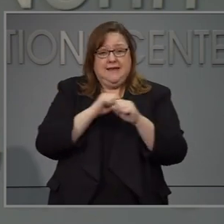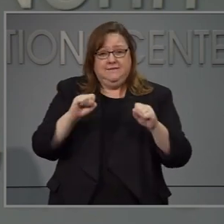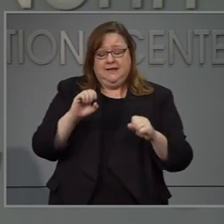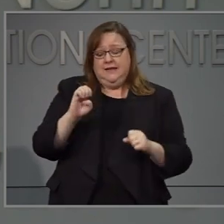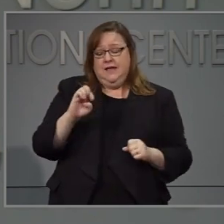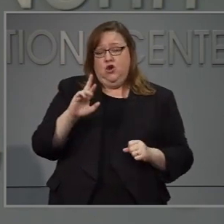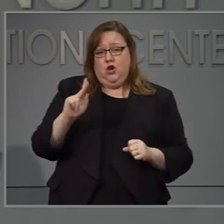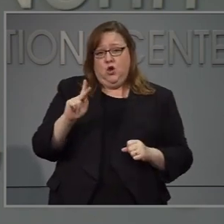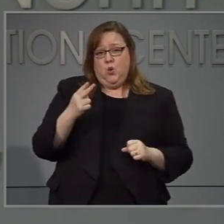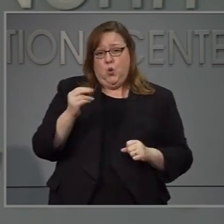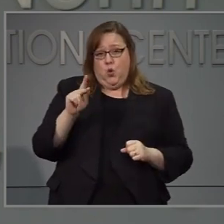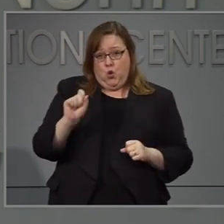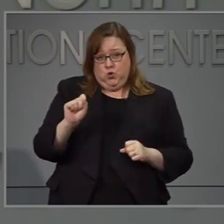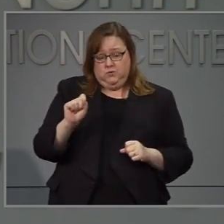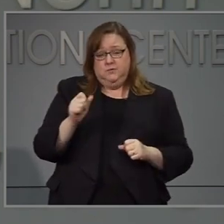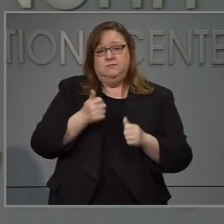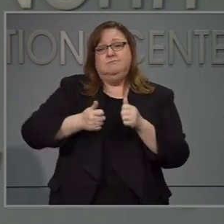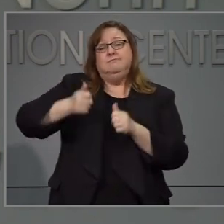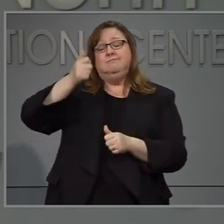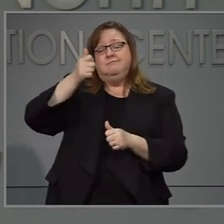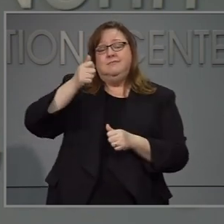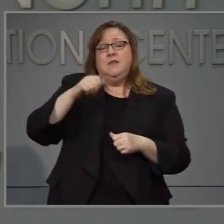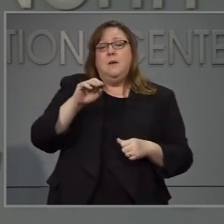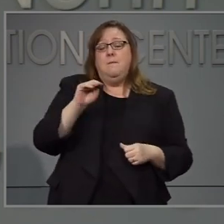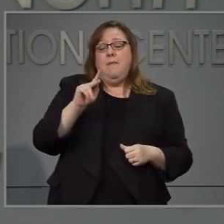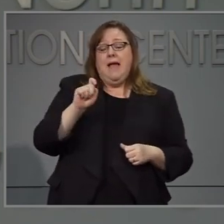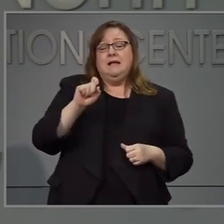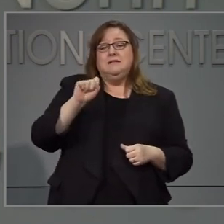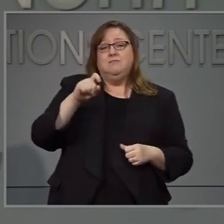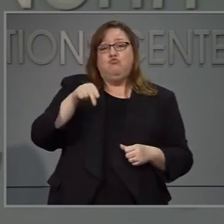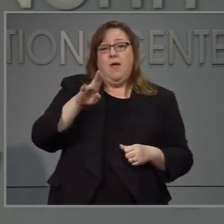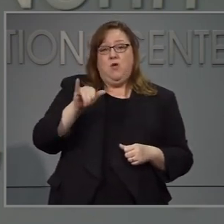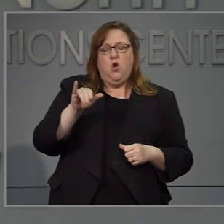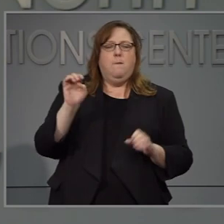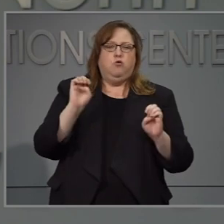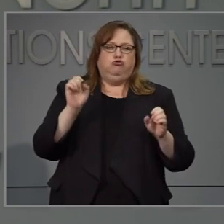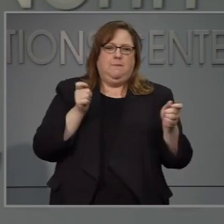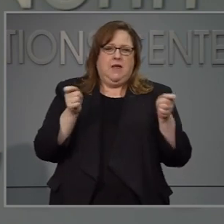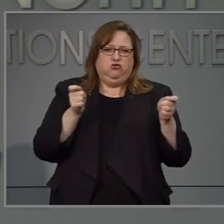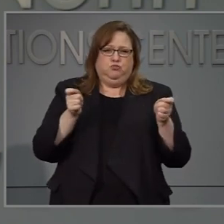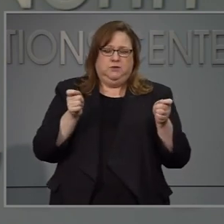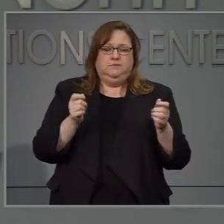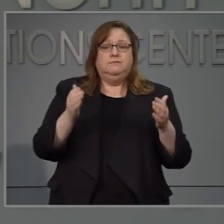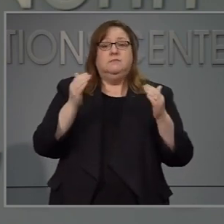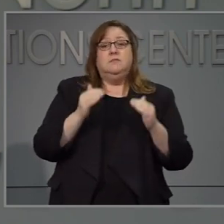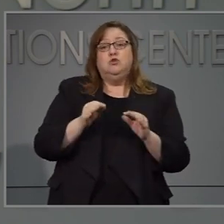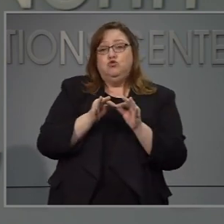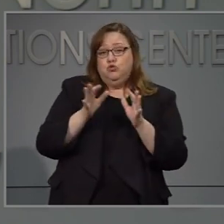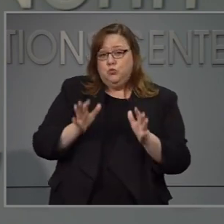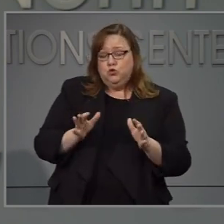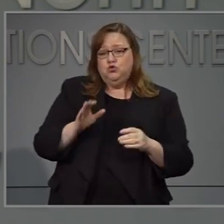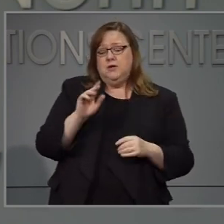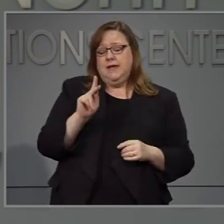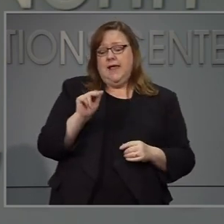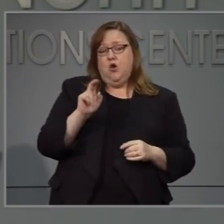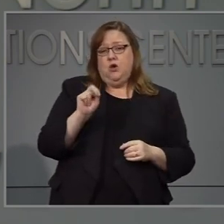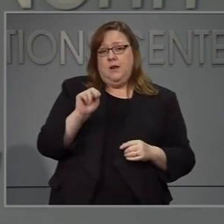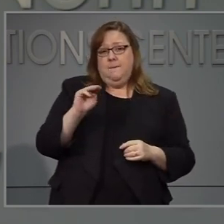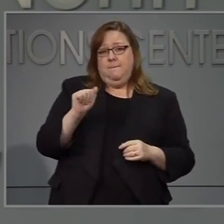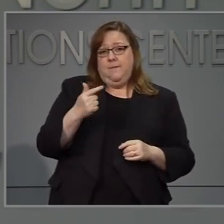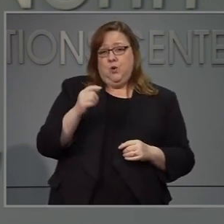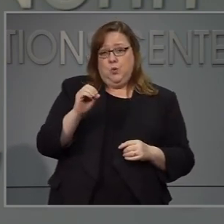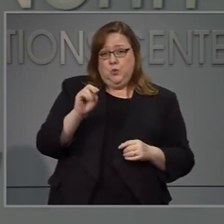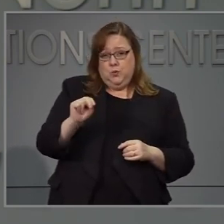nuestro director de administración de emergencias, Mike Perry, Nicole Fox y Karen Magoon, son nuestras intérpretes de